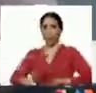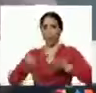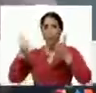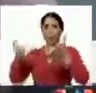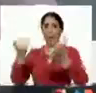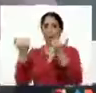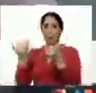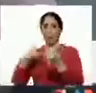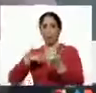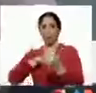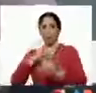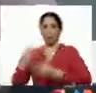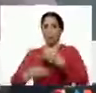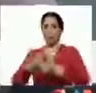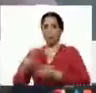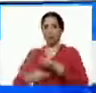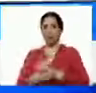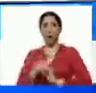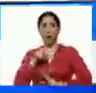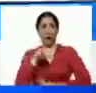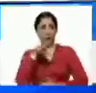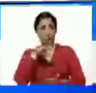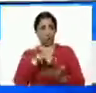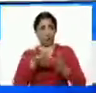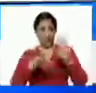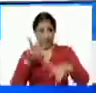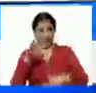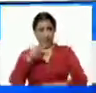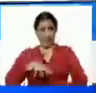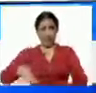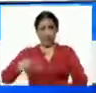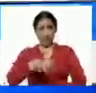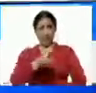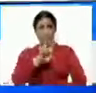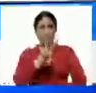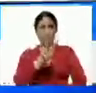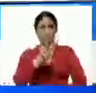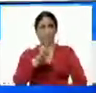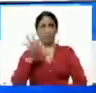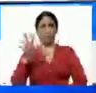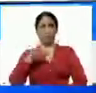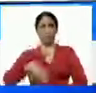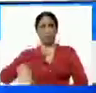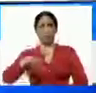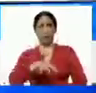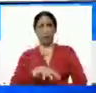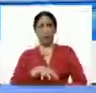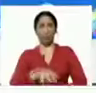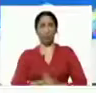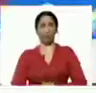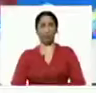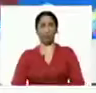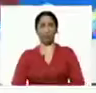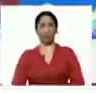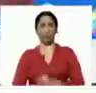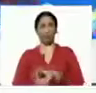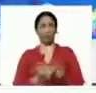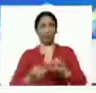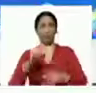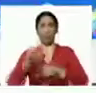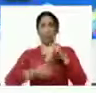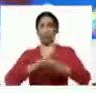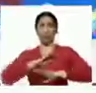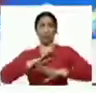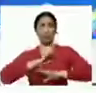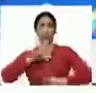momento lo están haciendo tres estados de las 24 entidades federales ya producen sus